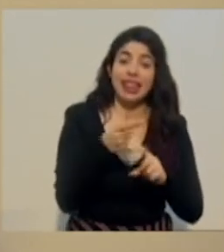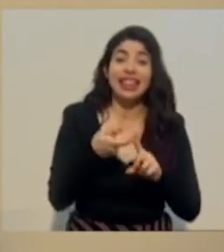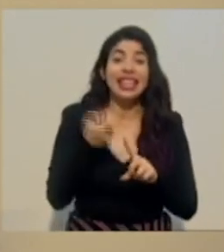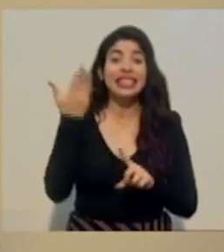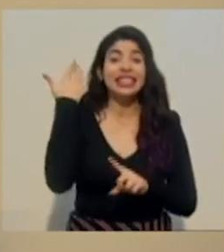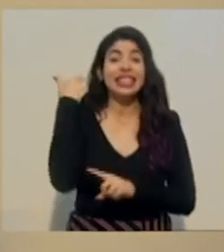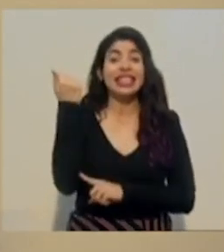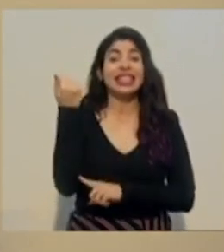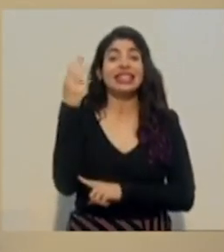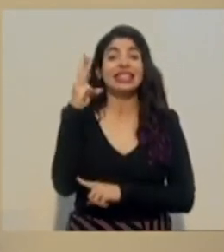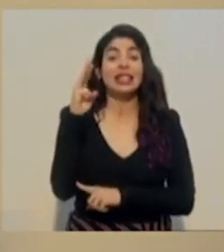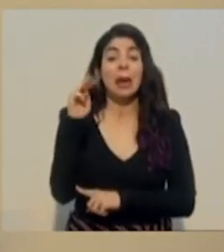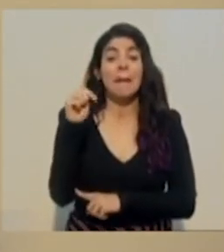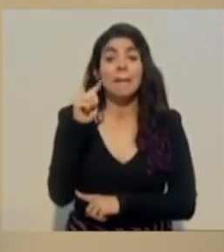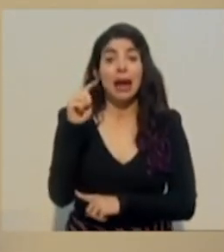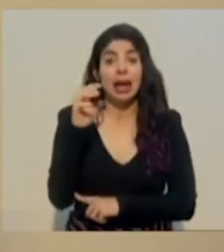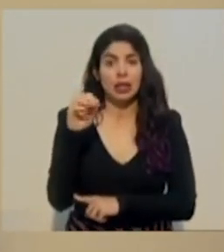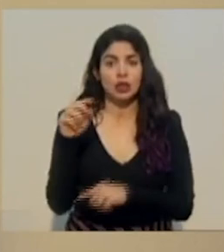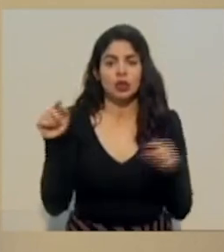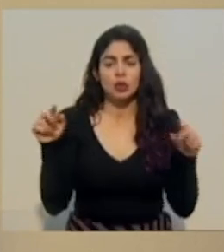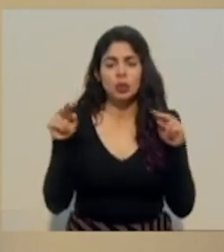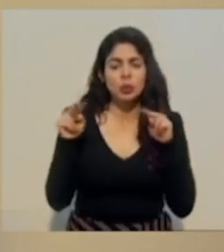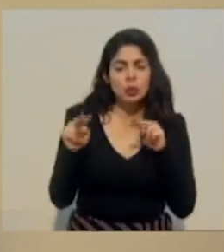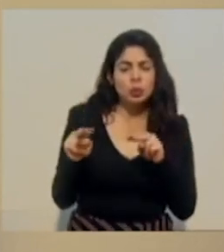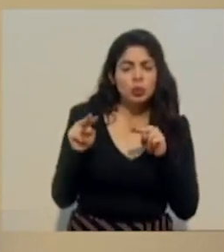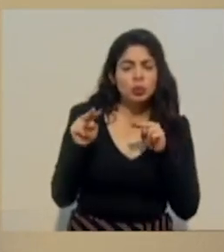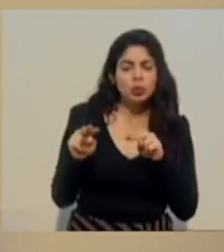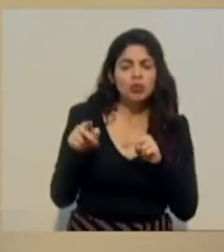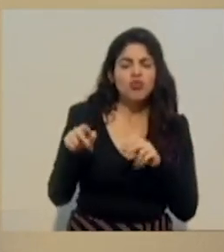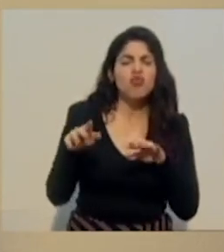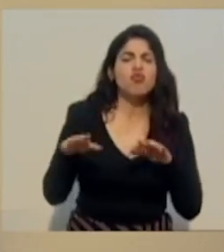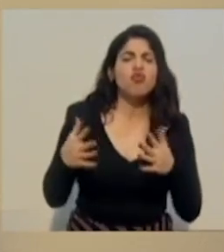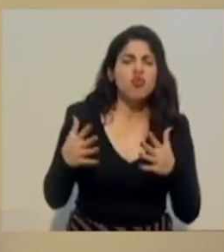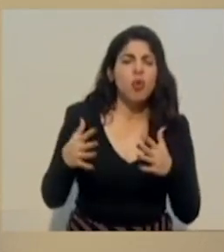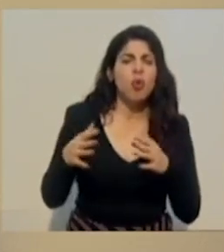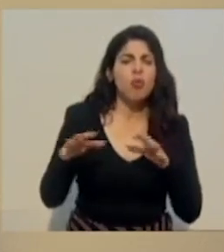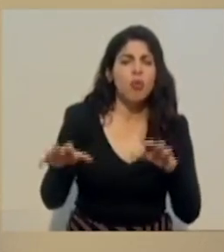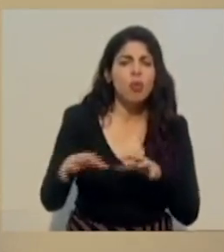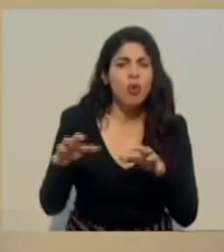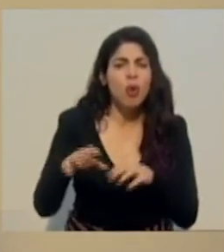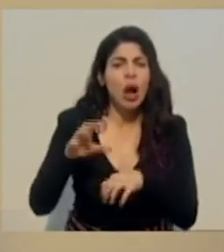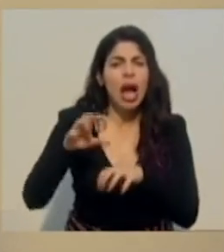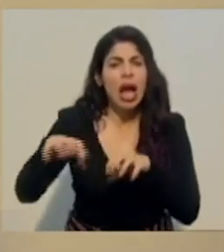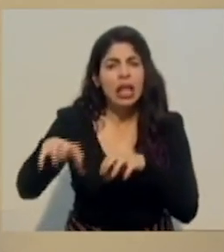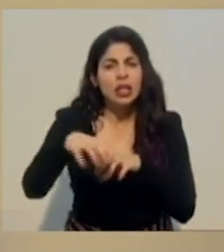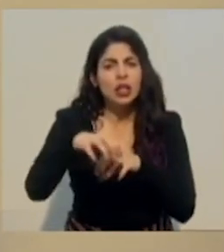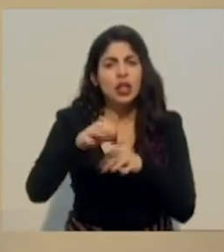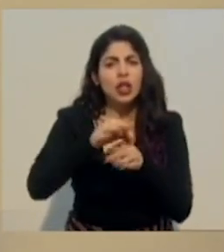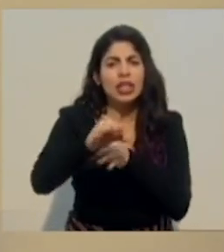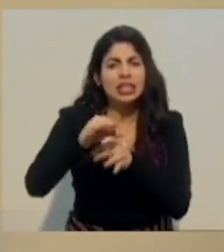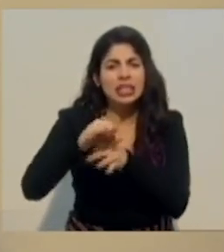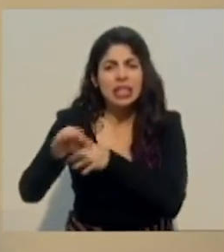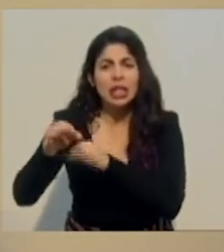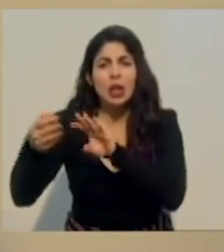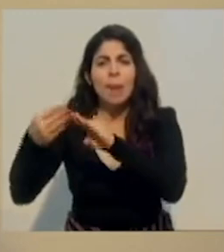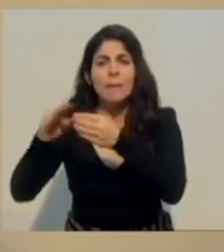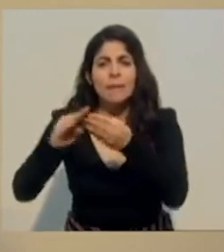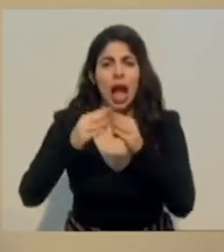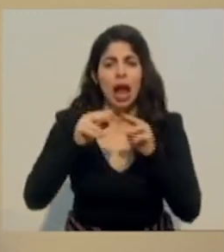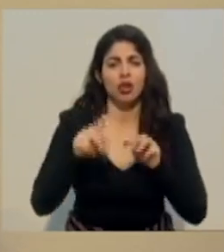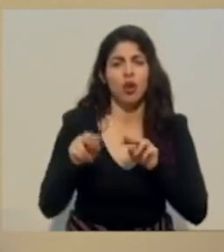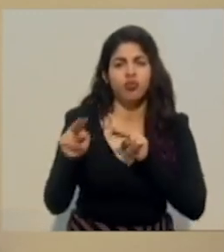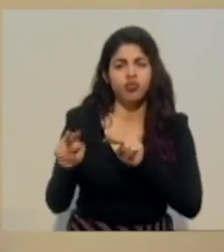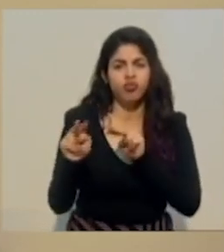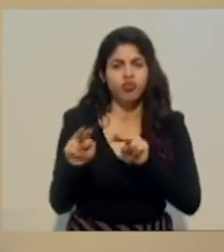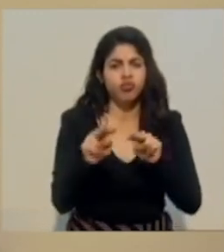marzo viene observando el comportamiento de los cantones, los distritos y los barrios. Hemos trabajado en